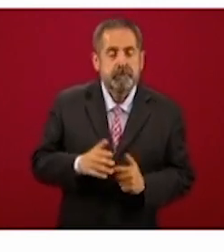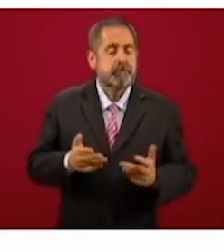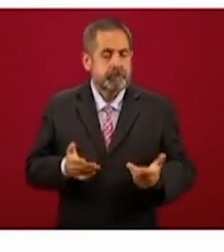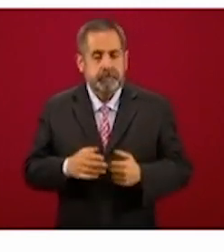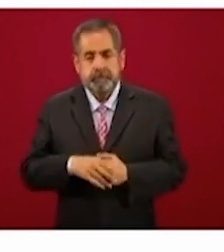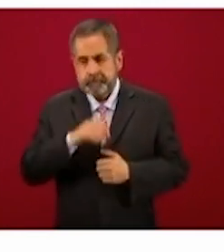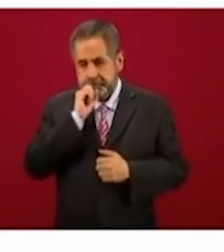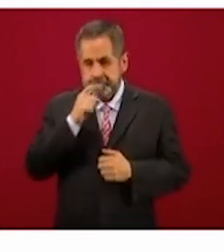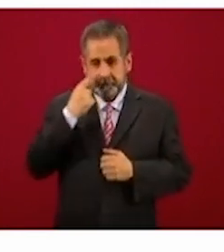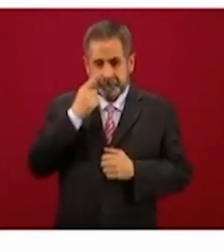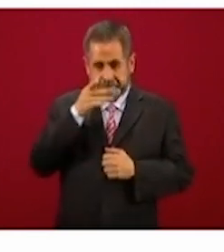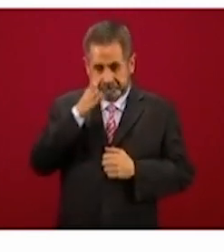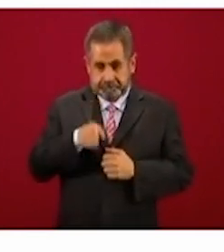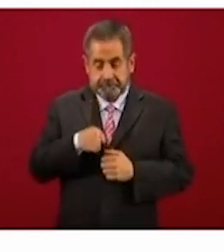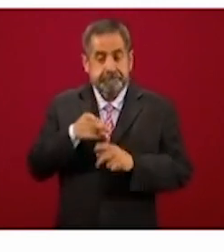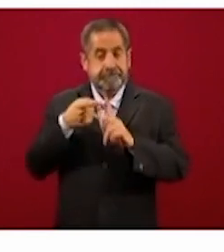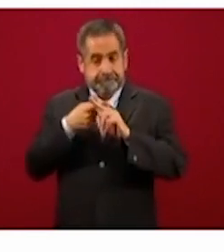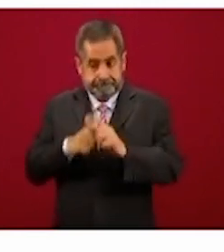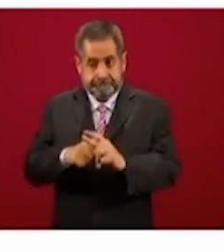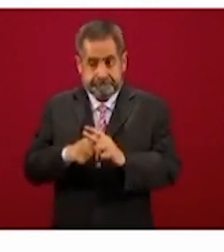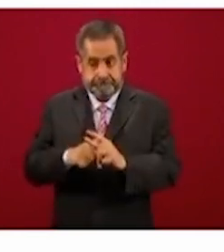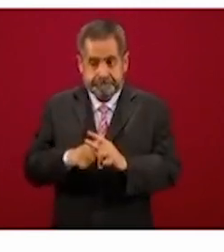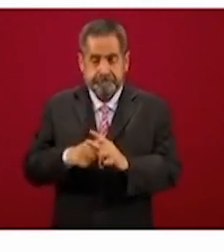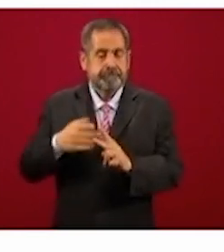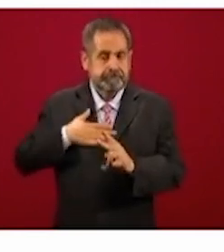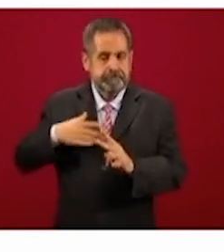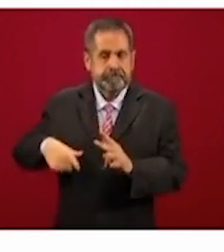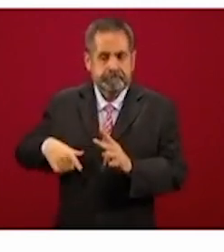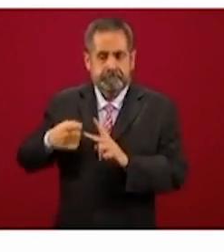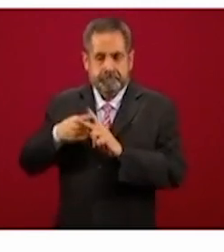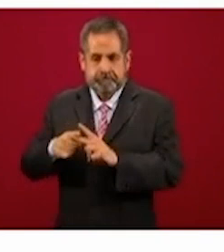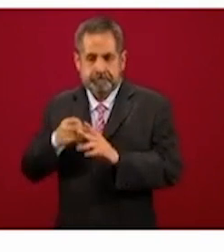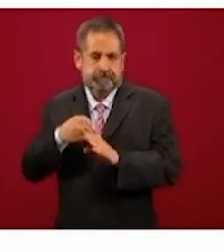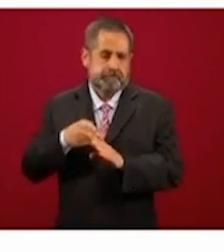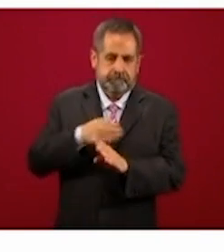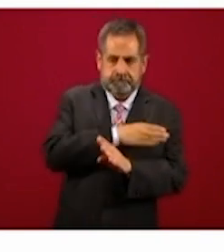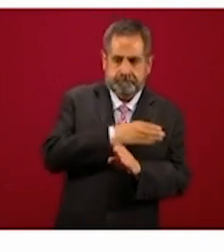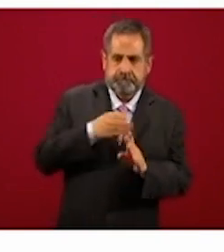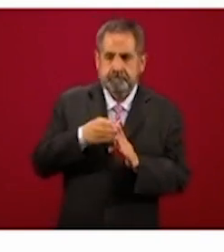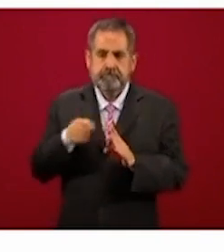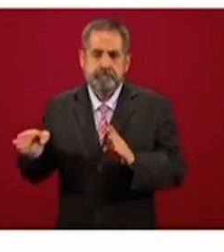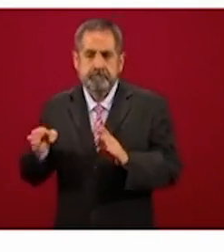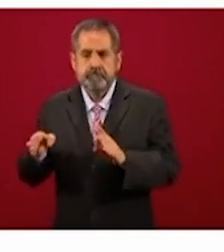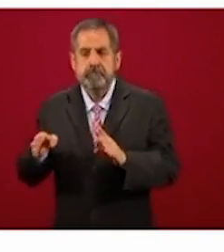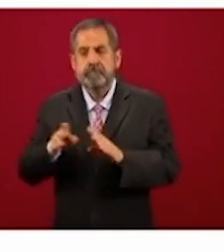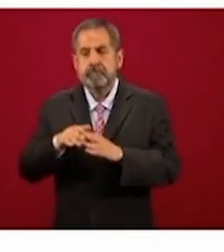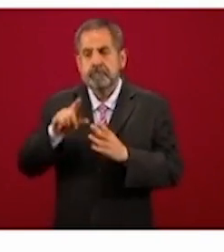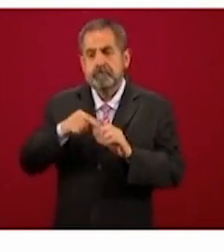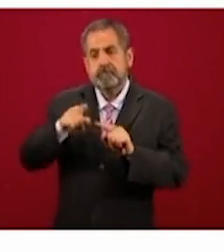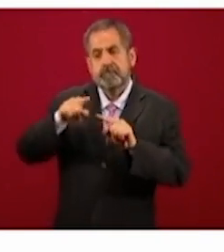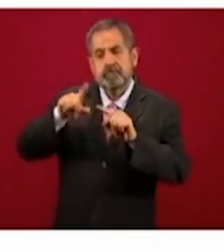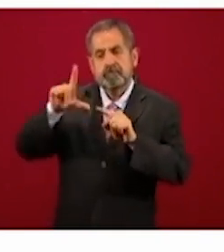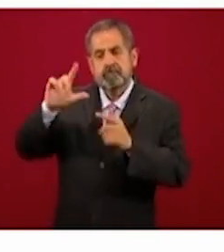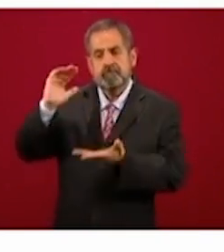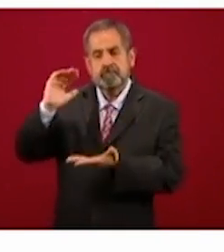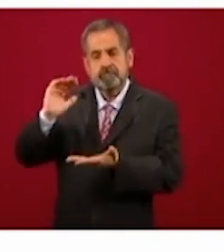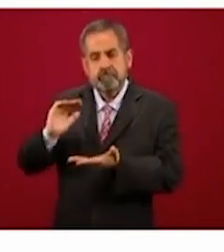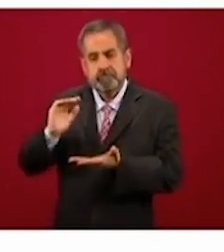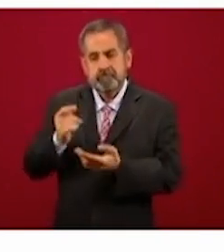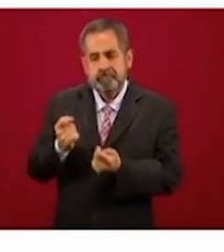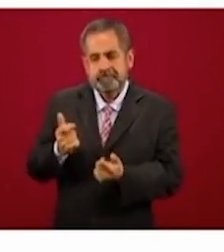para indicar visualmente de qué manera ha bajado el feminicidio.